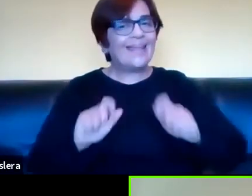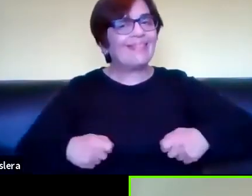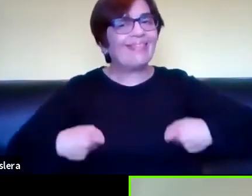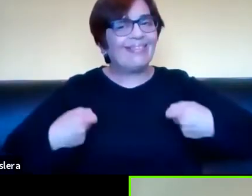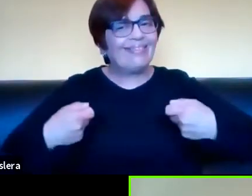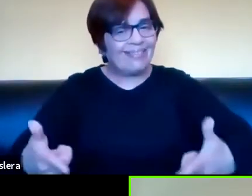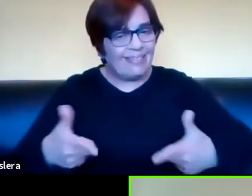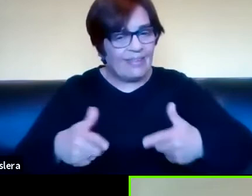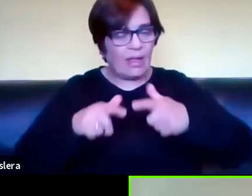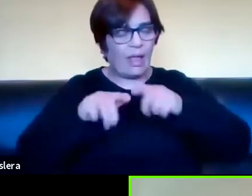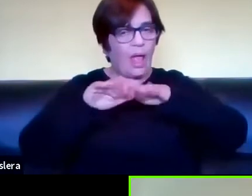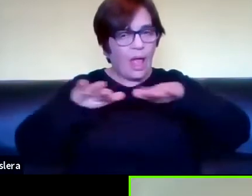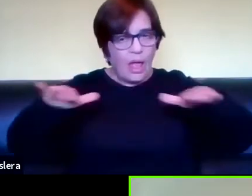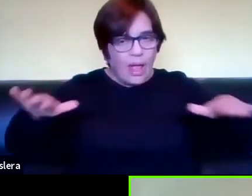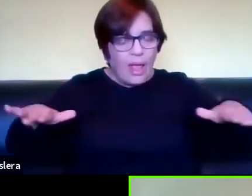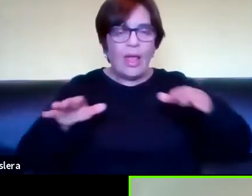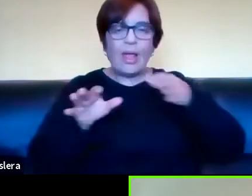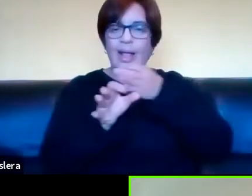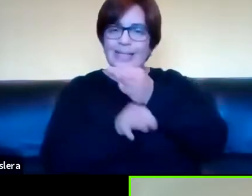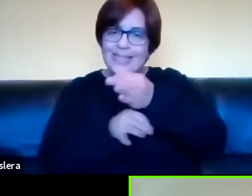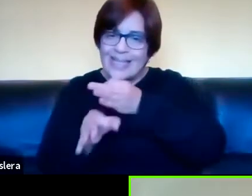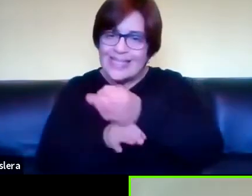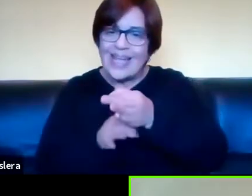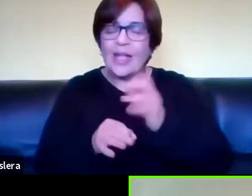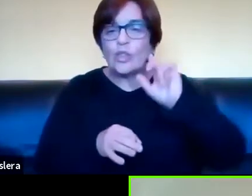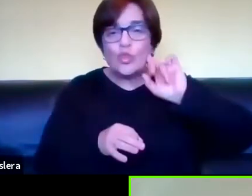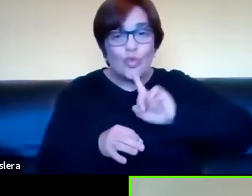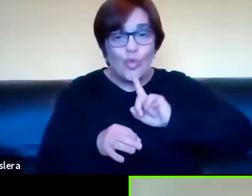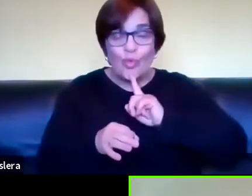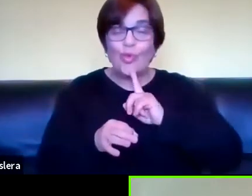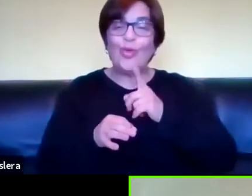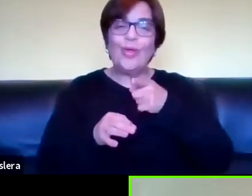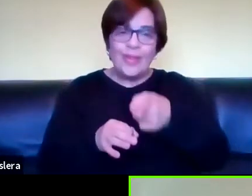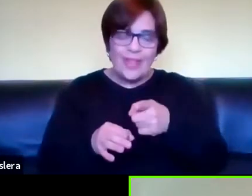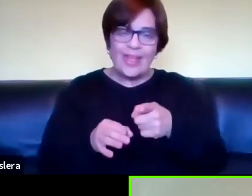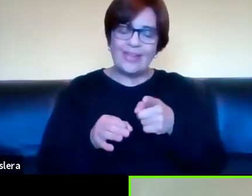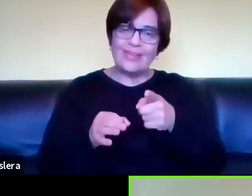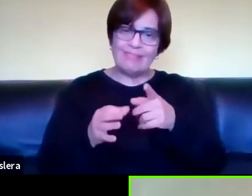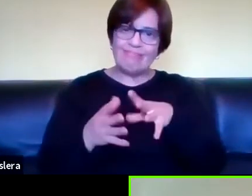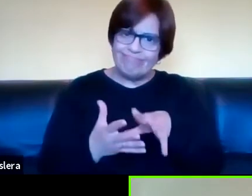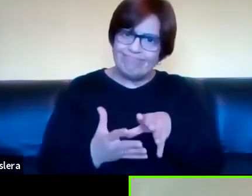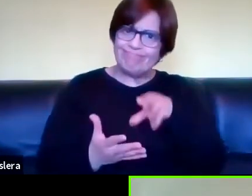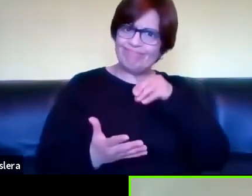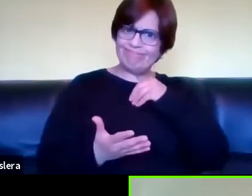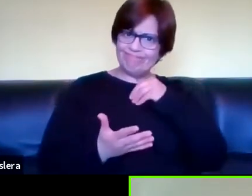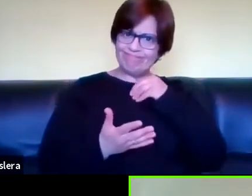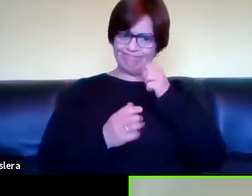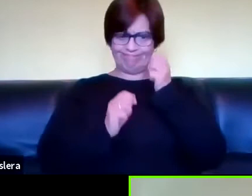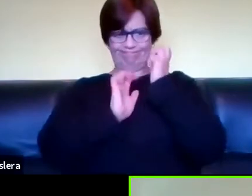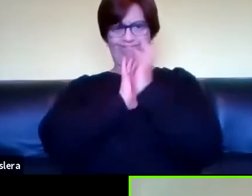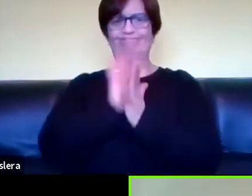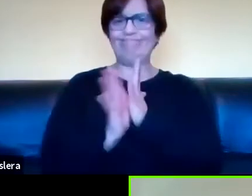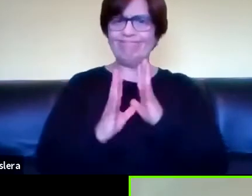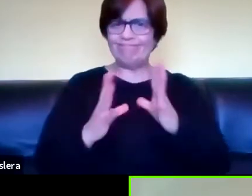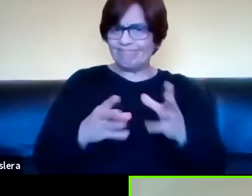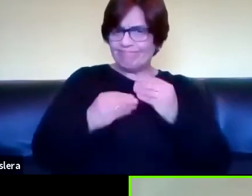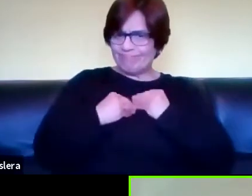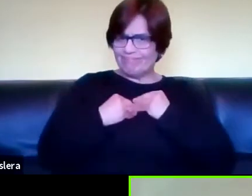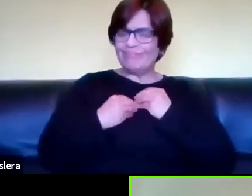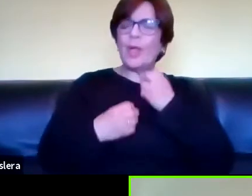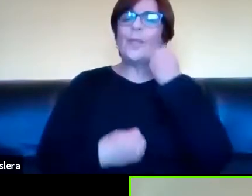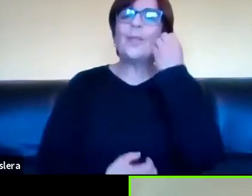enseñar a los estudiantes sordos a volverse letrados en lengua de señas porque parte lo aprenden